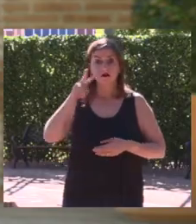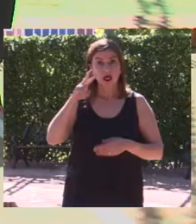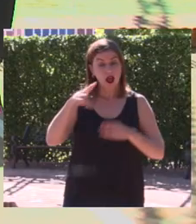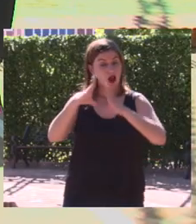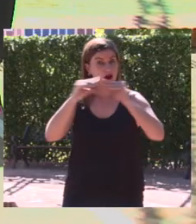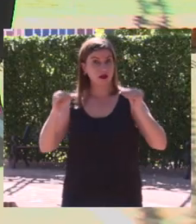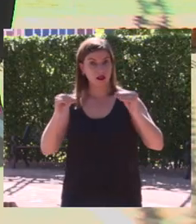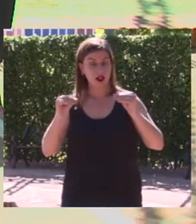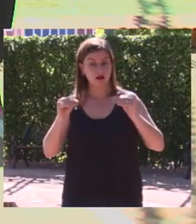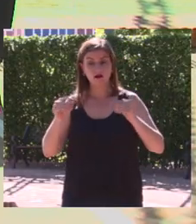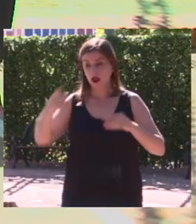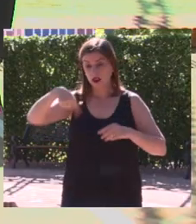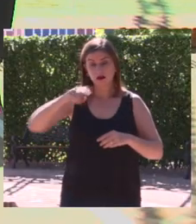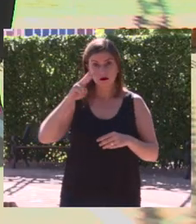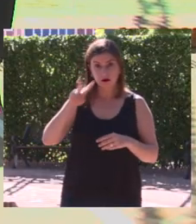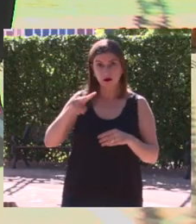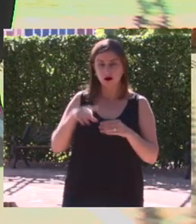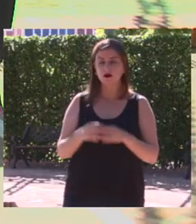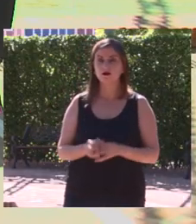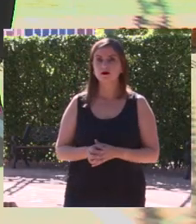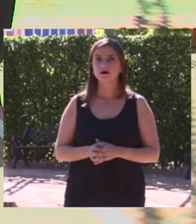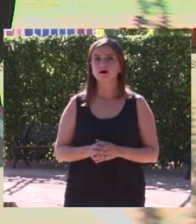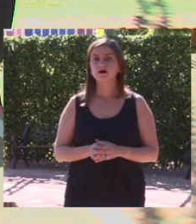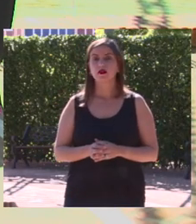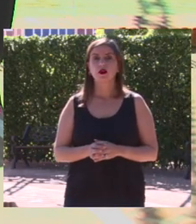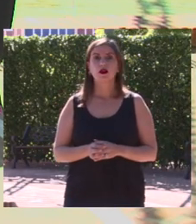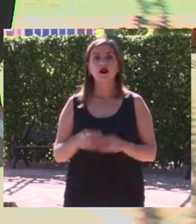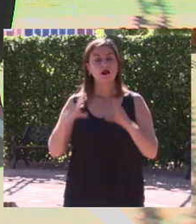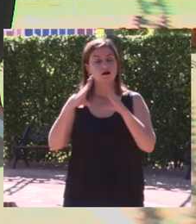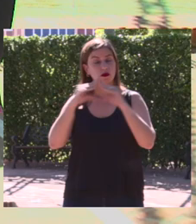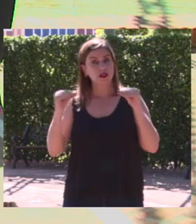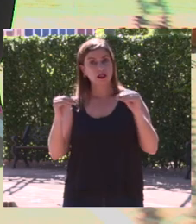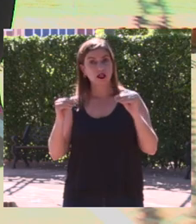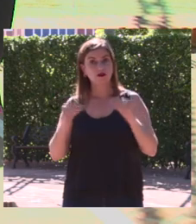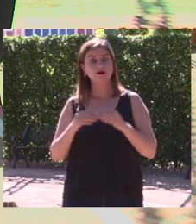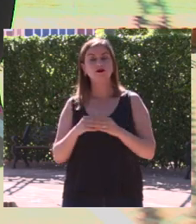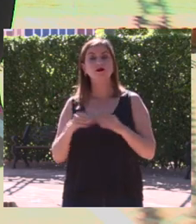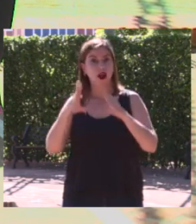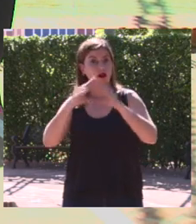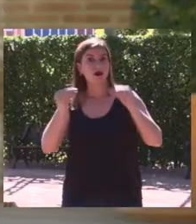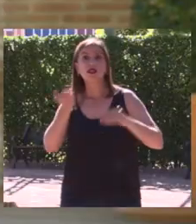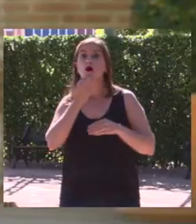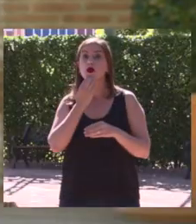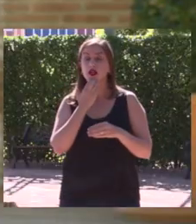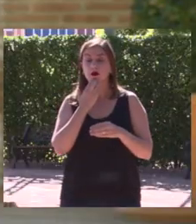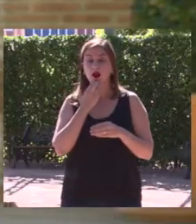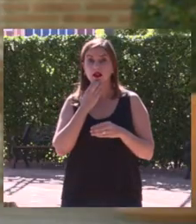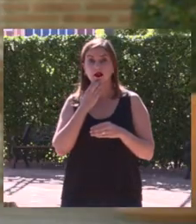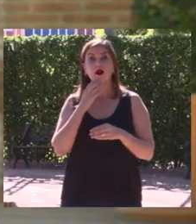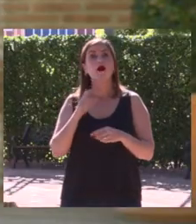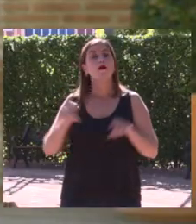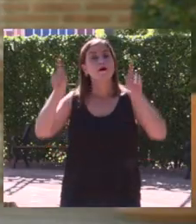propia universidad donde nos encontramos. En este sentido, pues, en la universidad, por ejemplo, hay muchas más